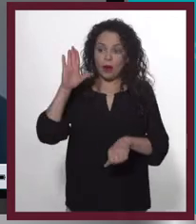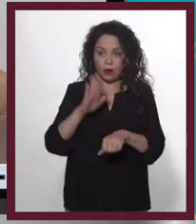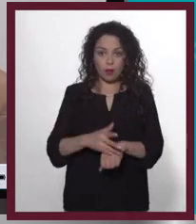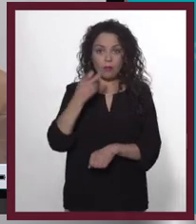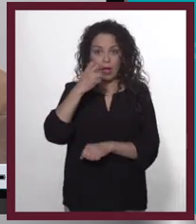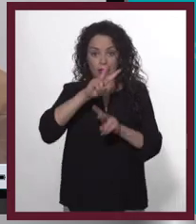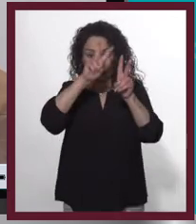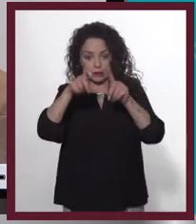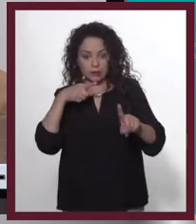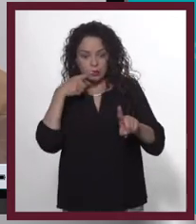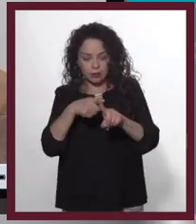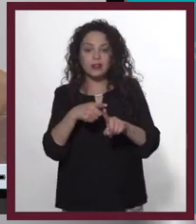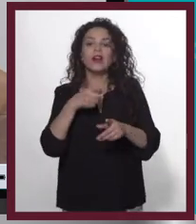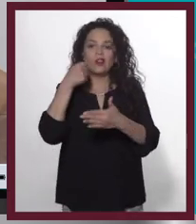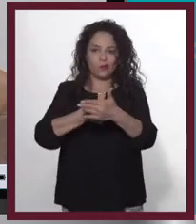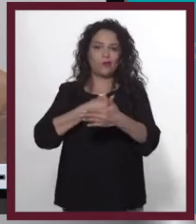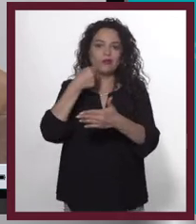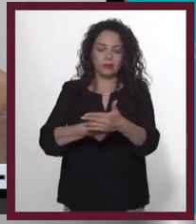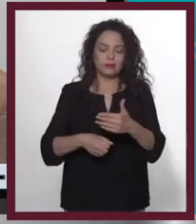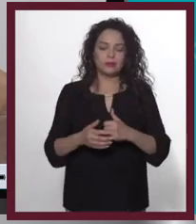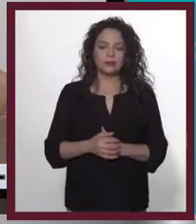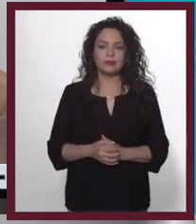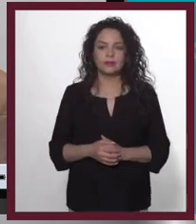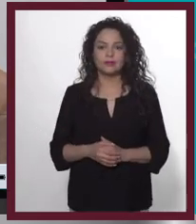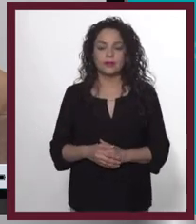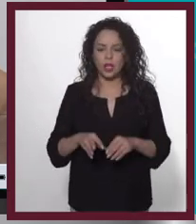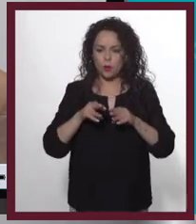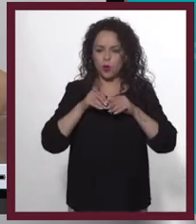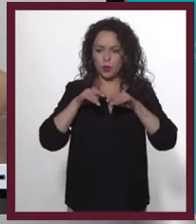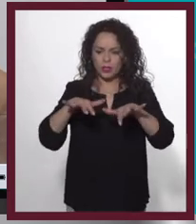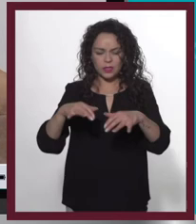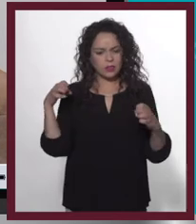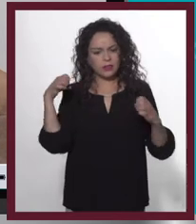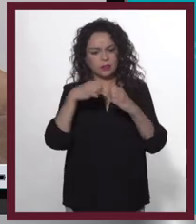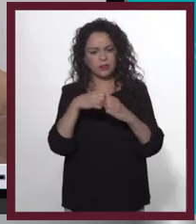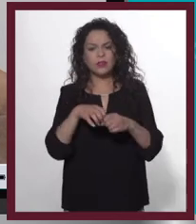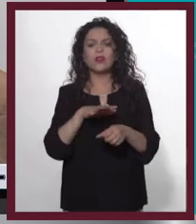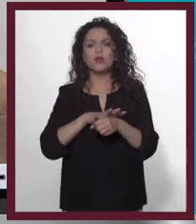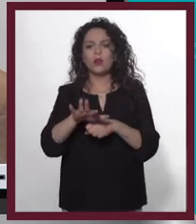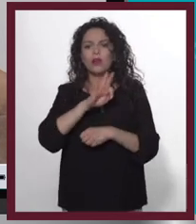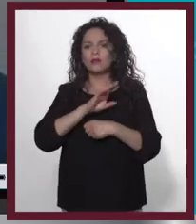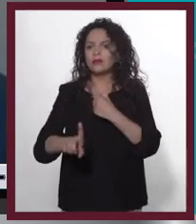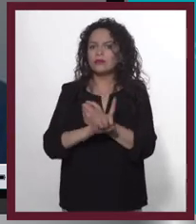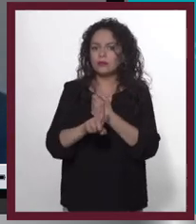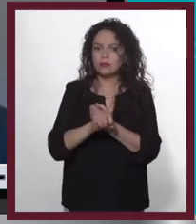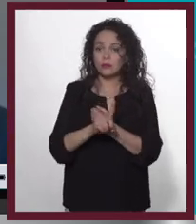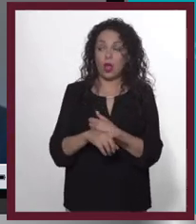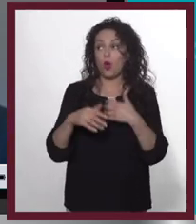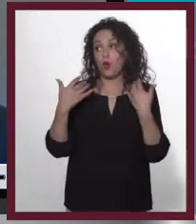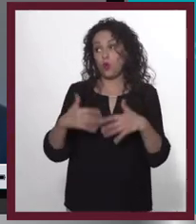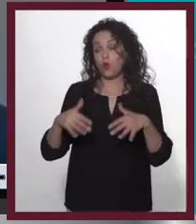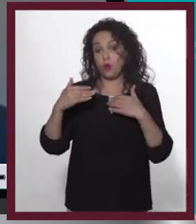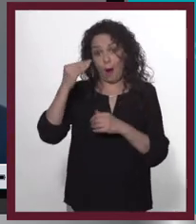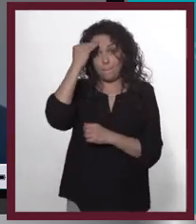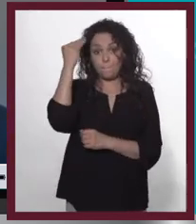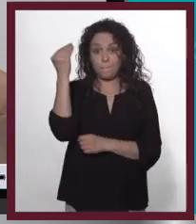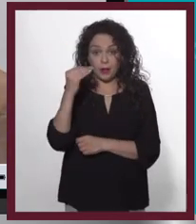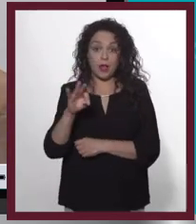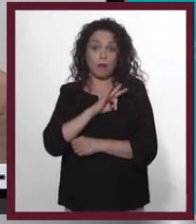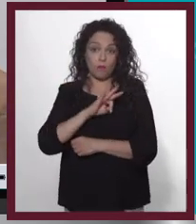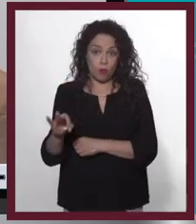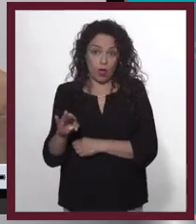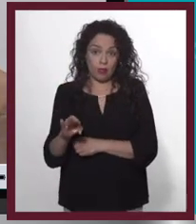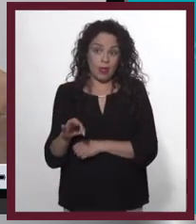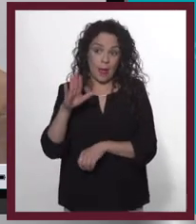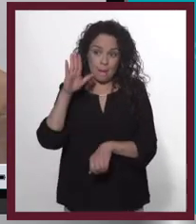actuando un poco más en esta área. ¿Cuáles son las consecuencias de que la publicidad sea engañosa? Puede tener terribles consecuencias.